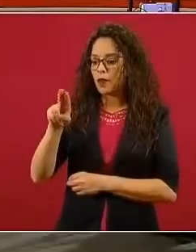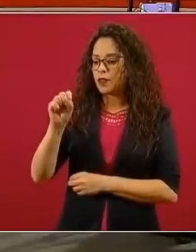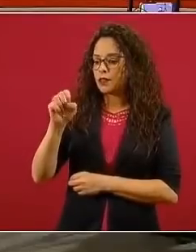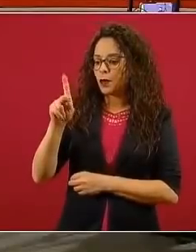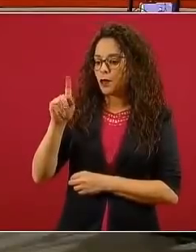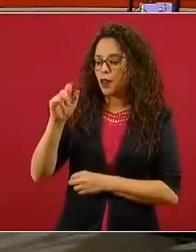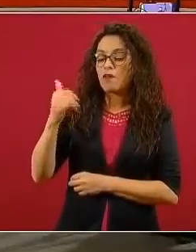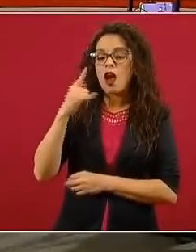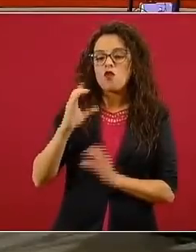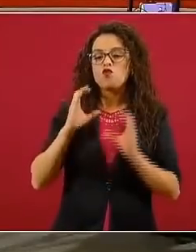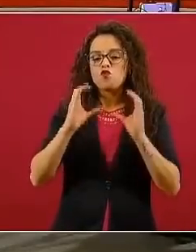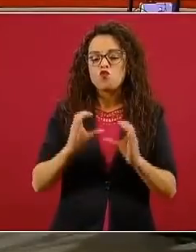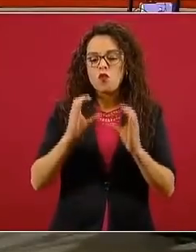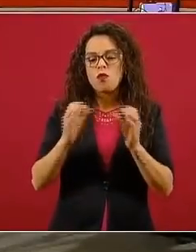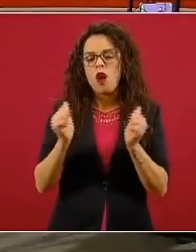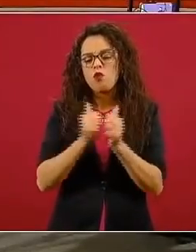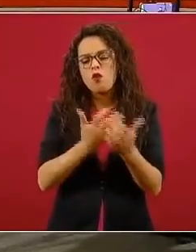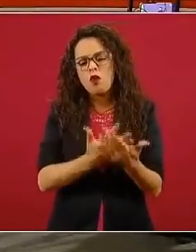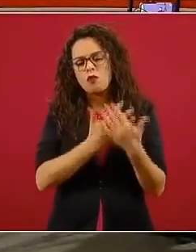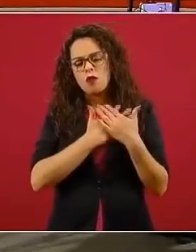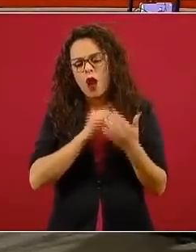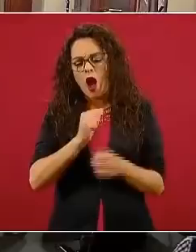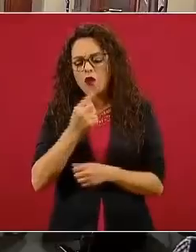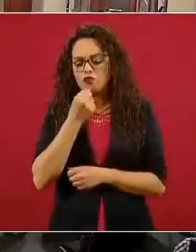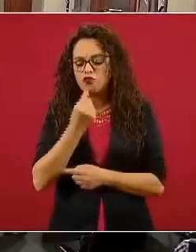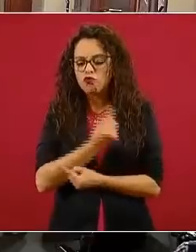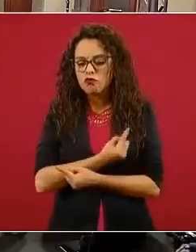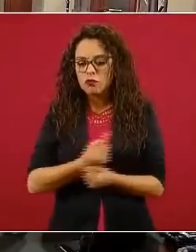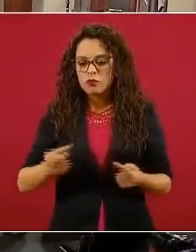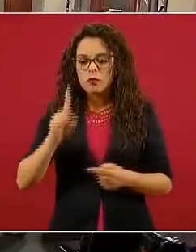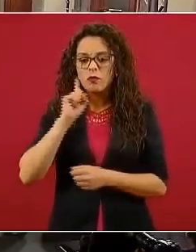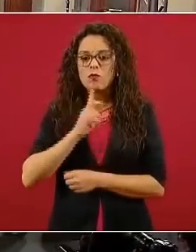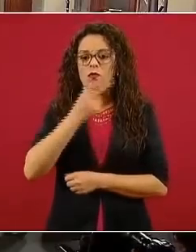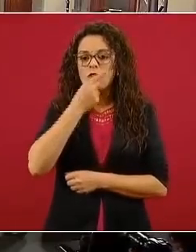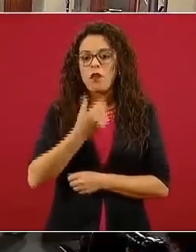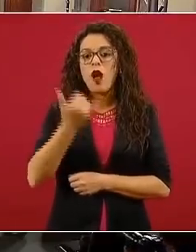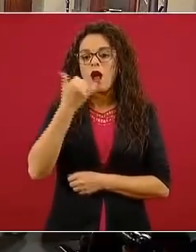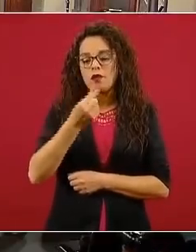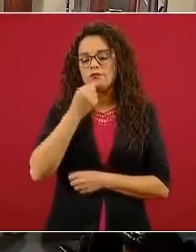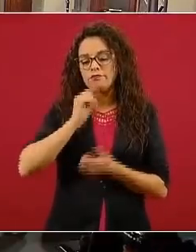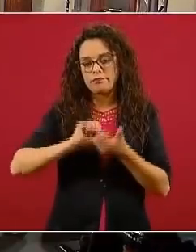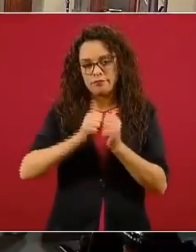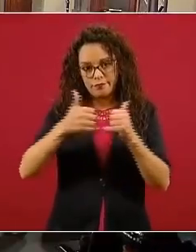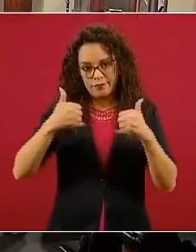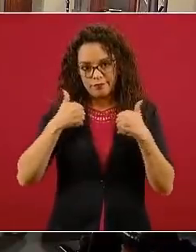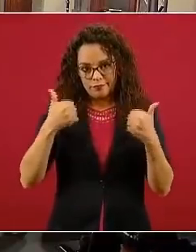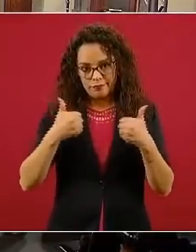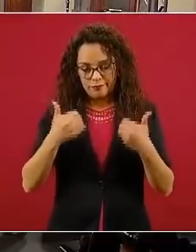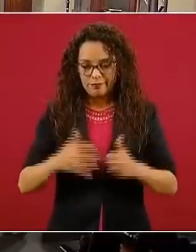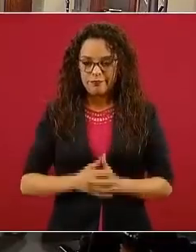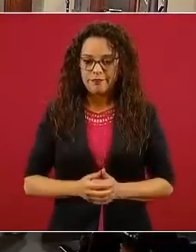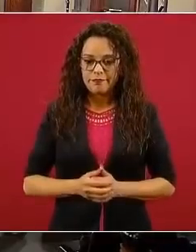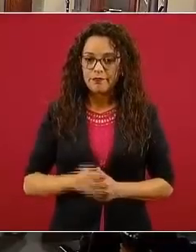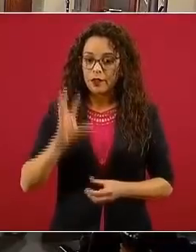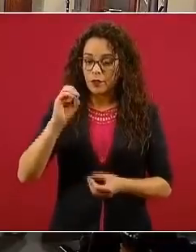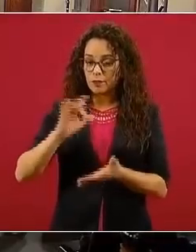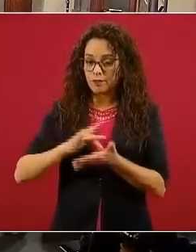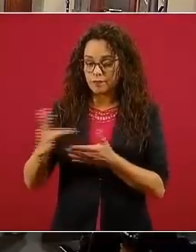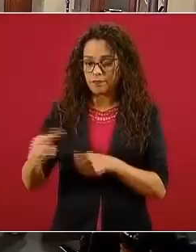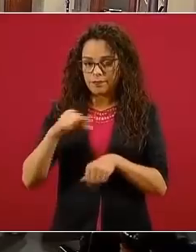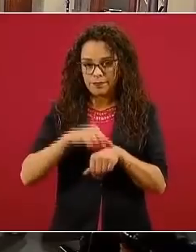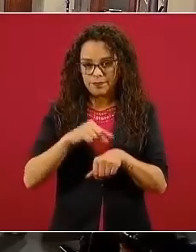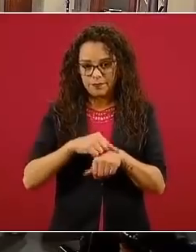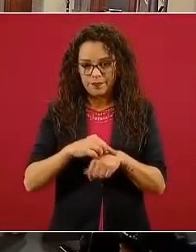cariñoso de niñas, niños y adolescentes. Muchísimas gracias, doctor. Muchas gracias, doctora María Teresa Meléndez